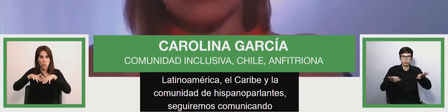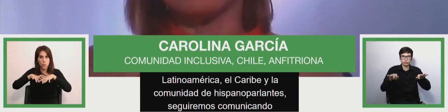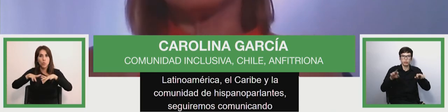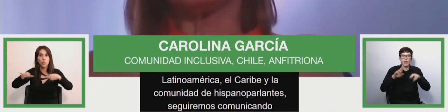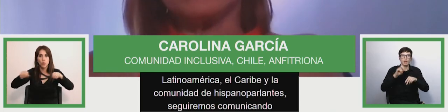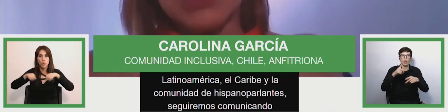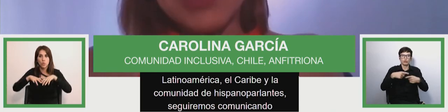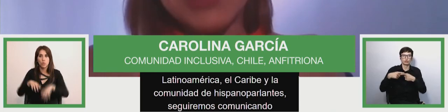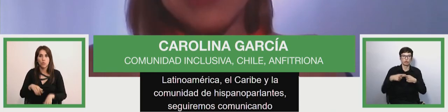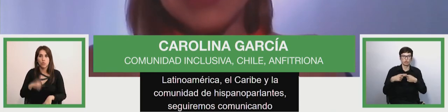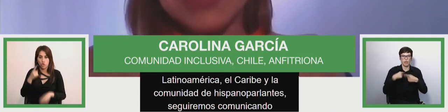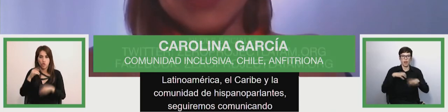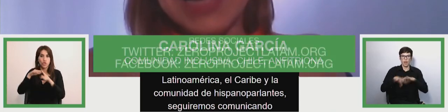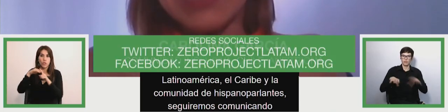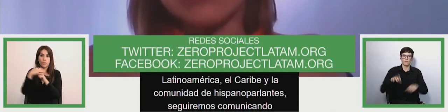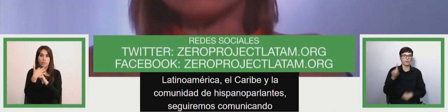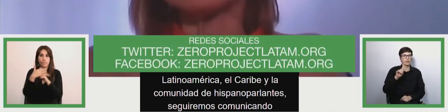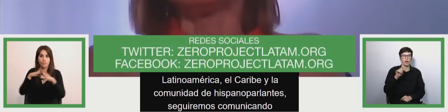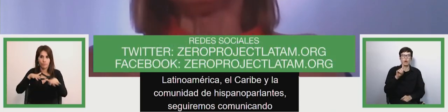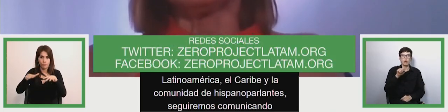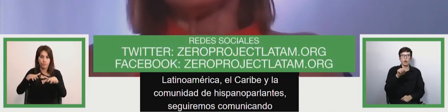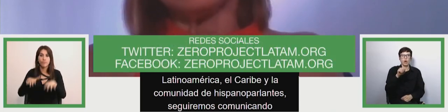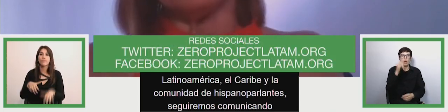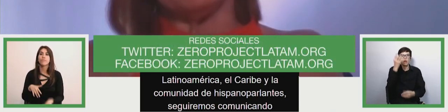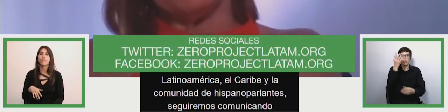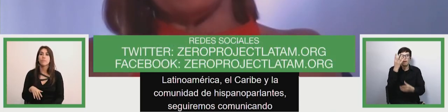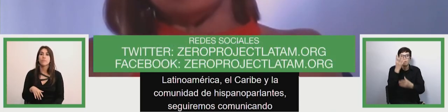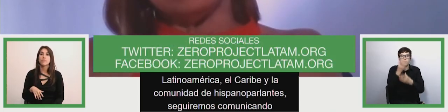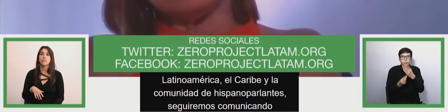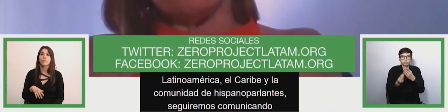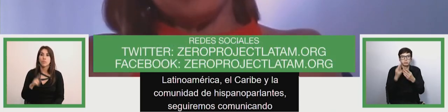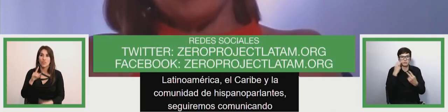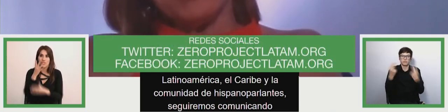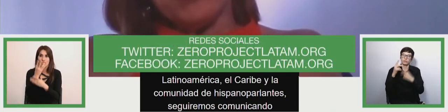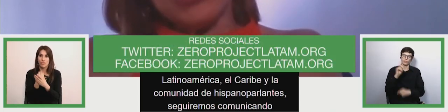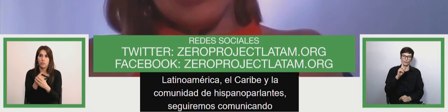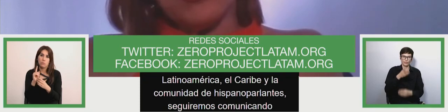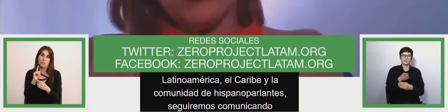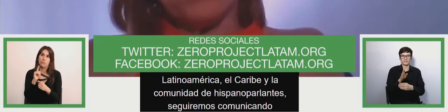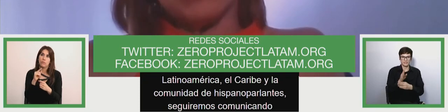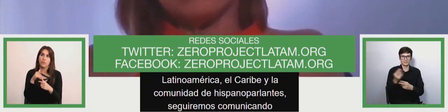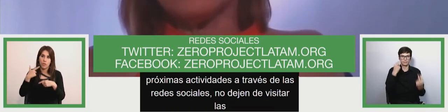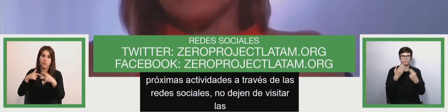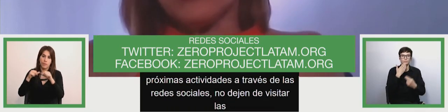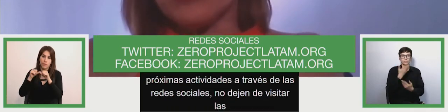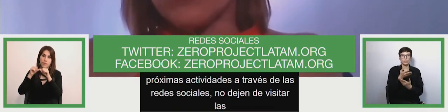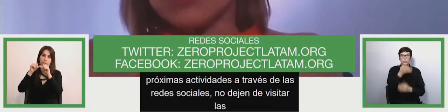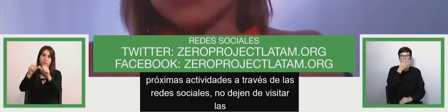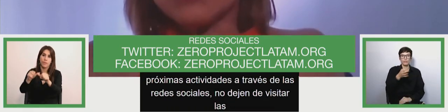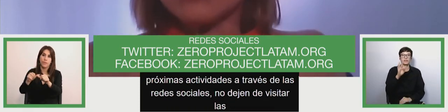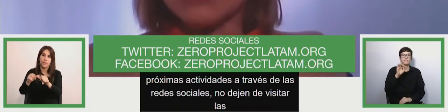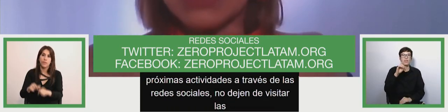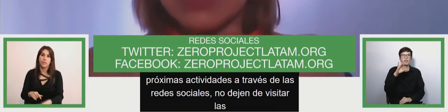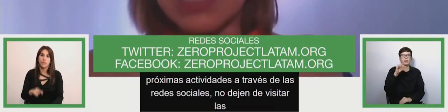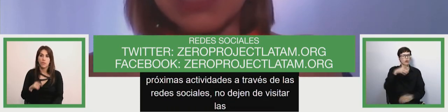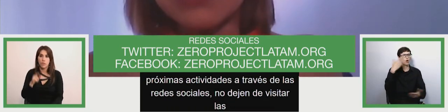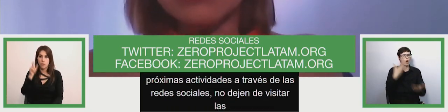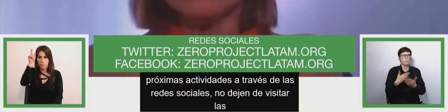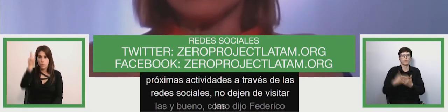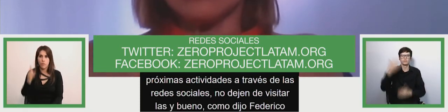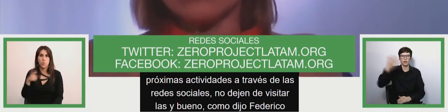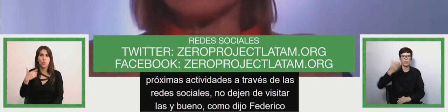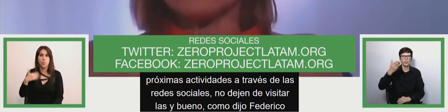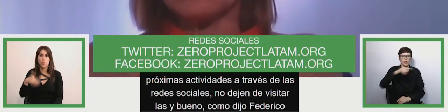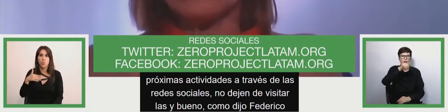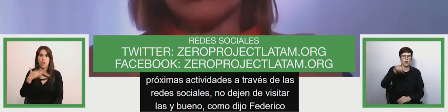sociales no dejen de visitarlas y bueno y también como dijo Federico aprovechen de descargar